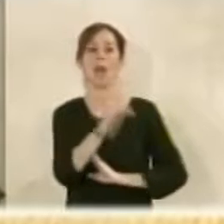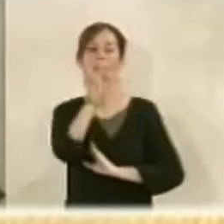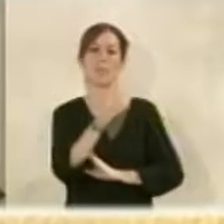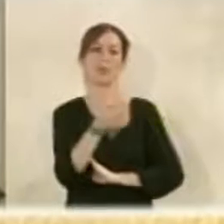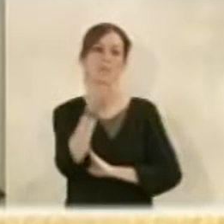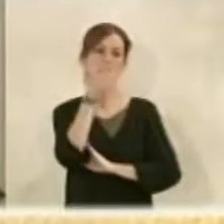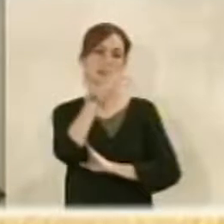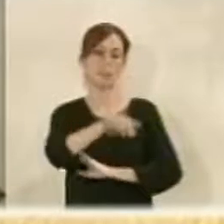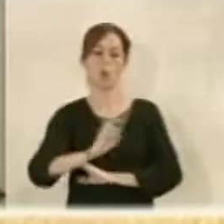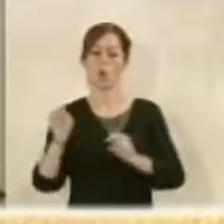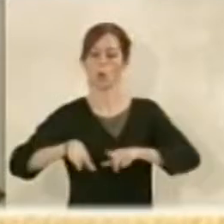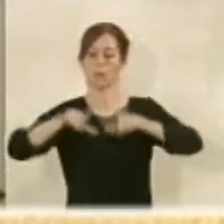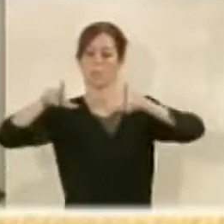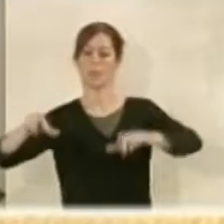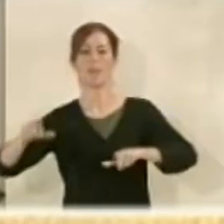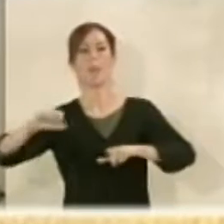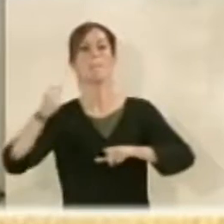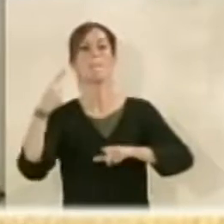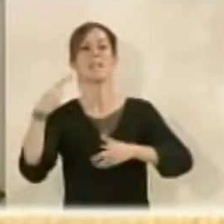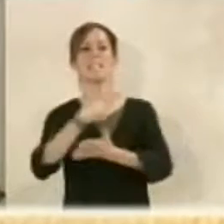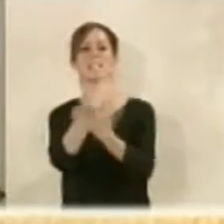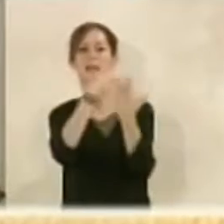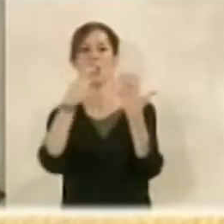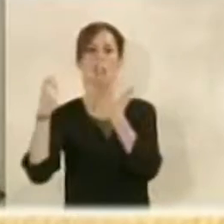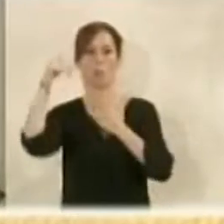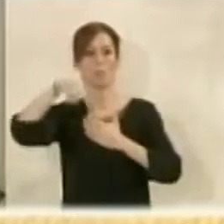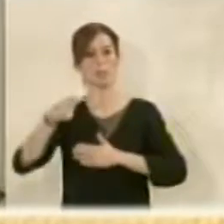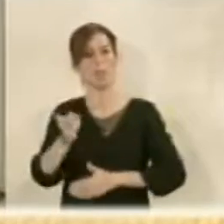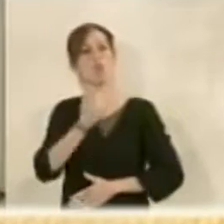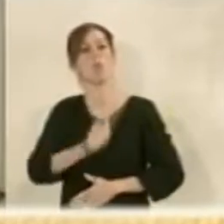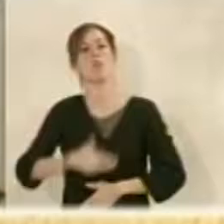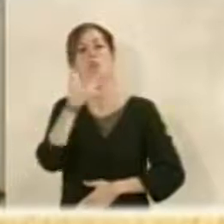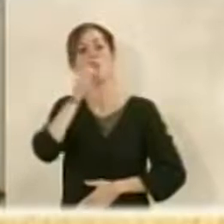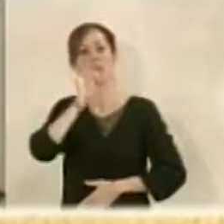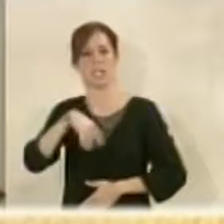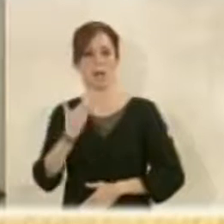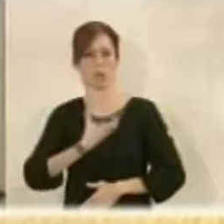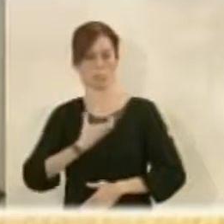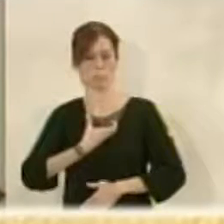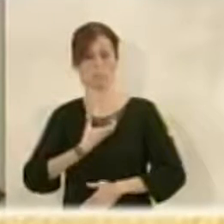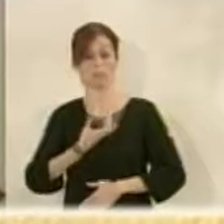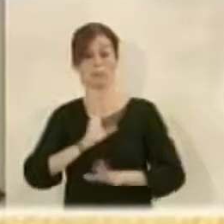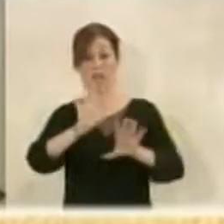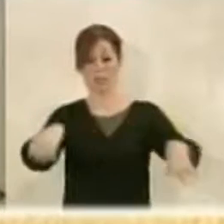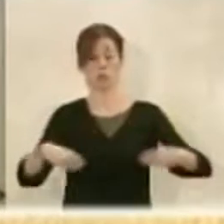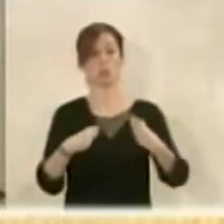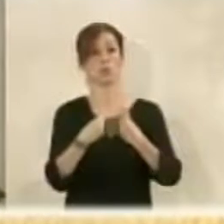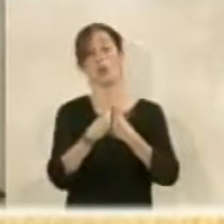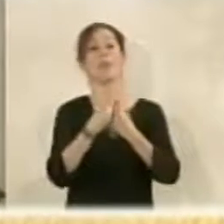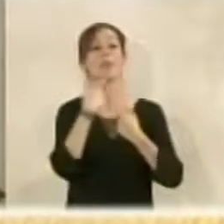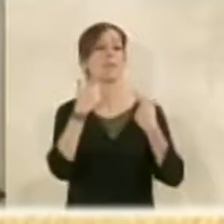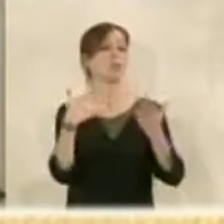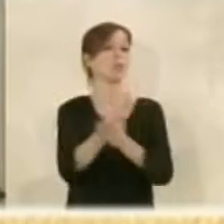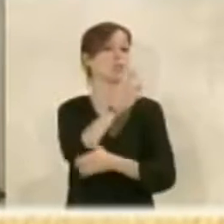de otra parcela de 1.600 metros, que es propiedad municipal, que también se ordena. En total, decirles a todos